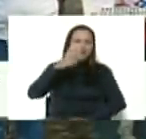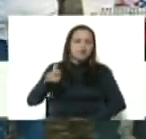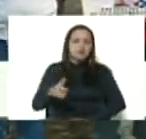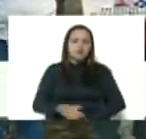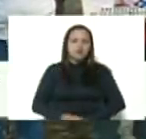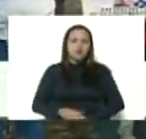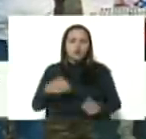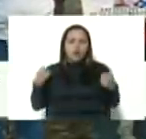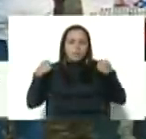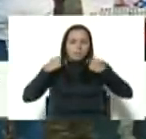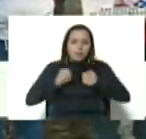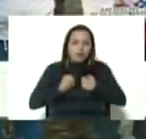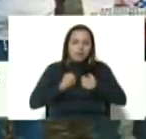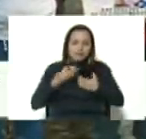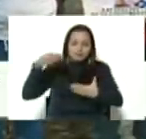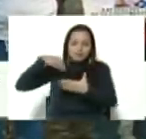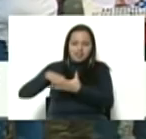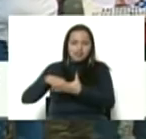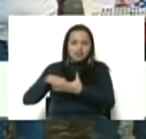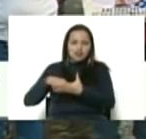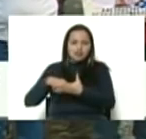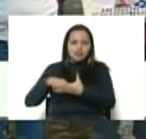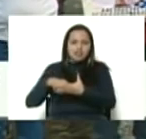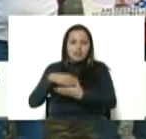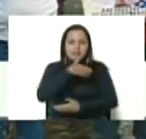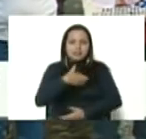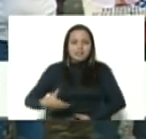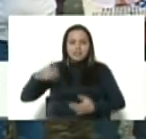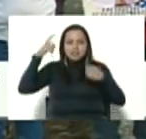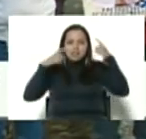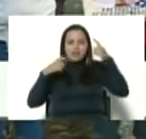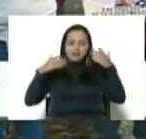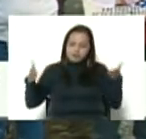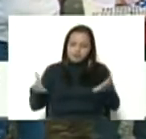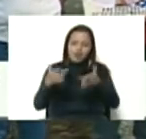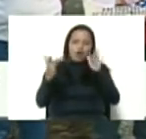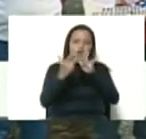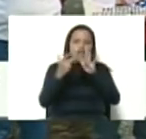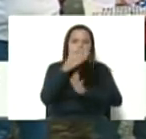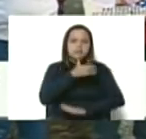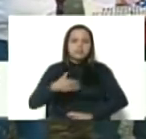con el moral de nuestro comandante Chávez. ¡Adelante, mi comandante!